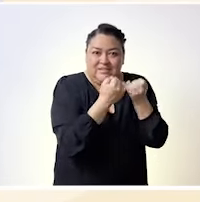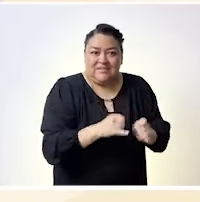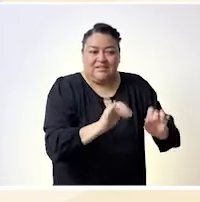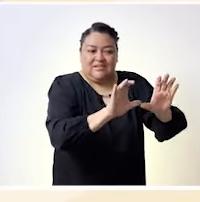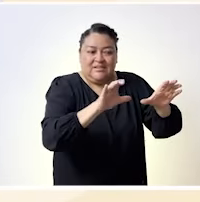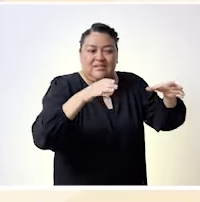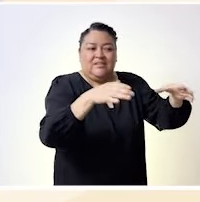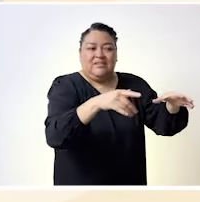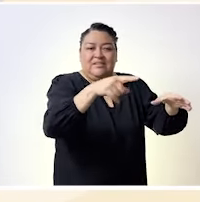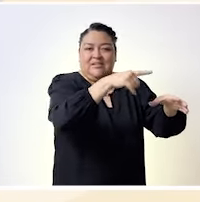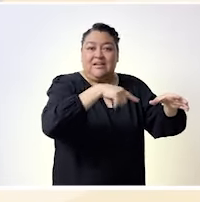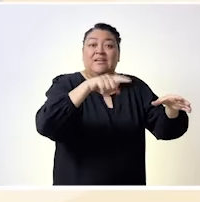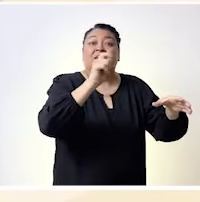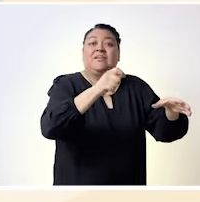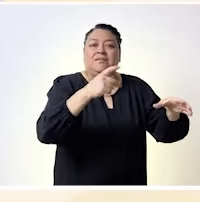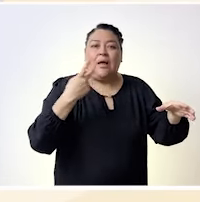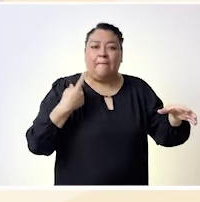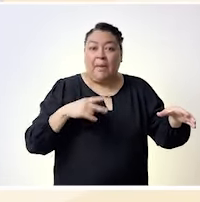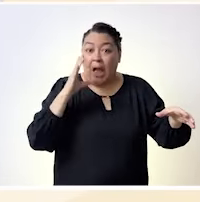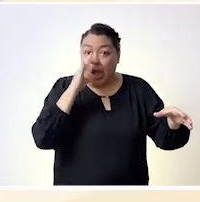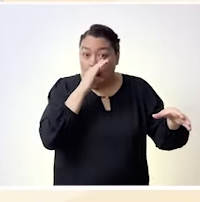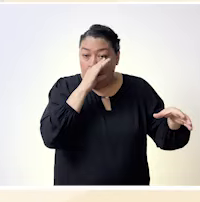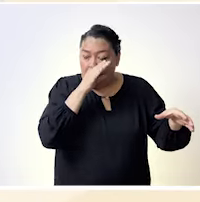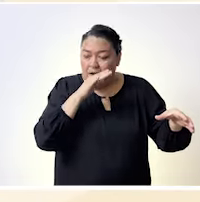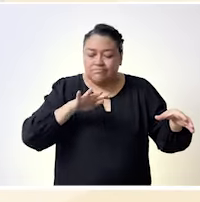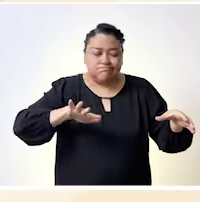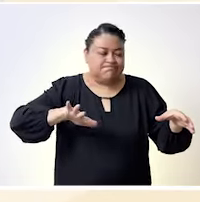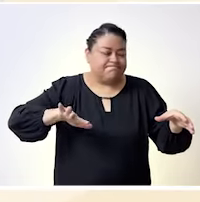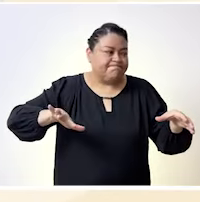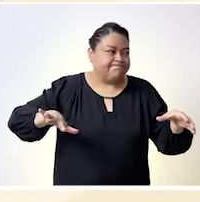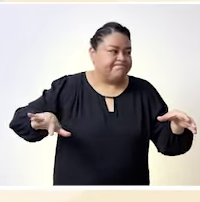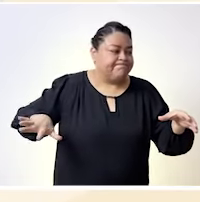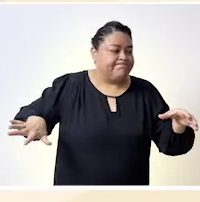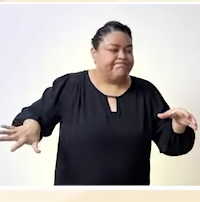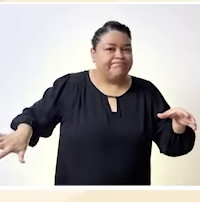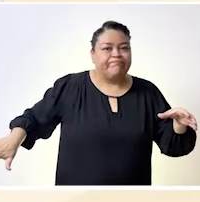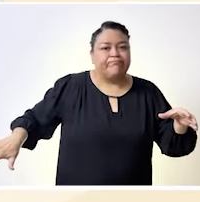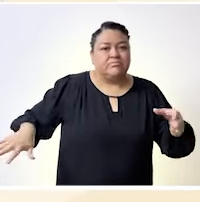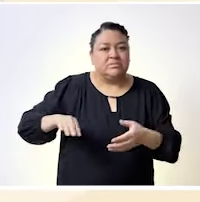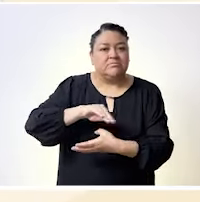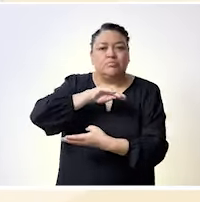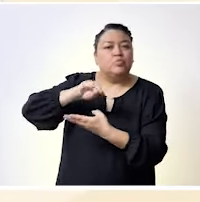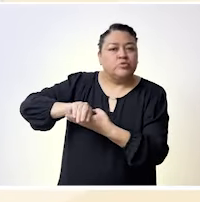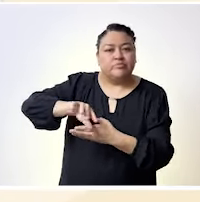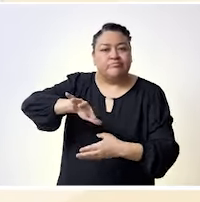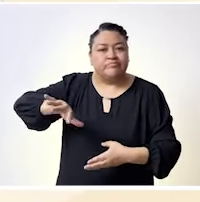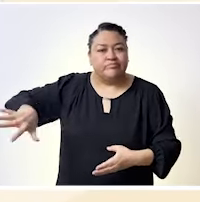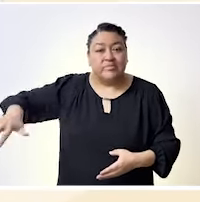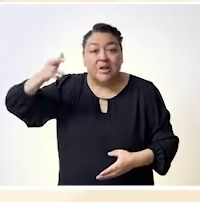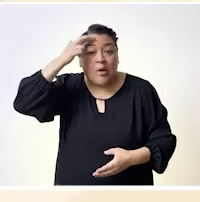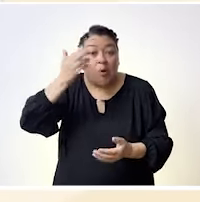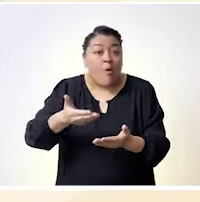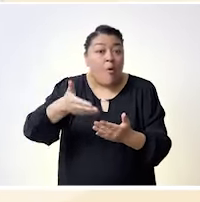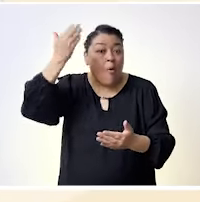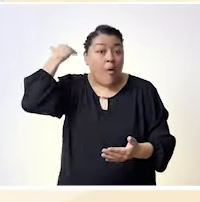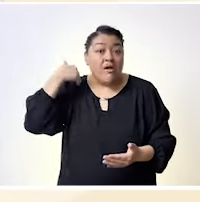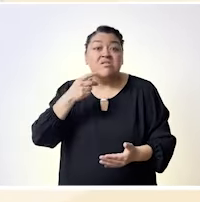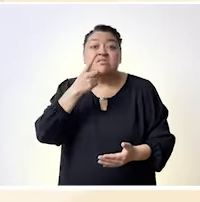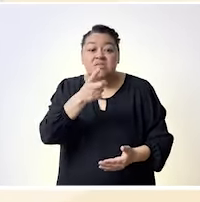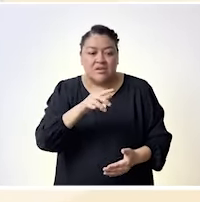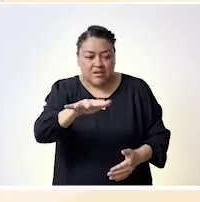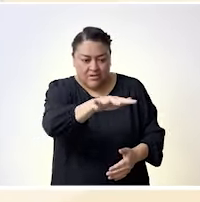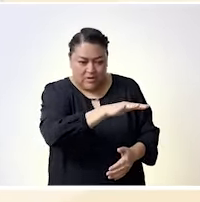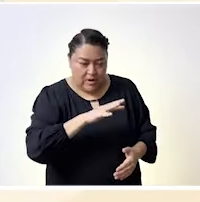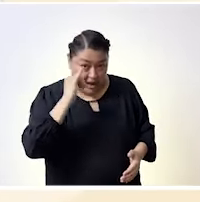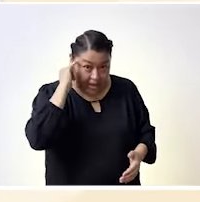invisibilizadas estas poblaciones, y pero por supuesto, somos, hemos sido capaces y hemos recibido la estafeta